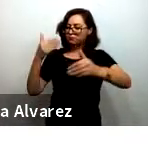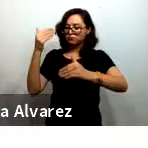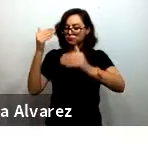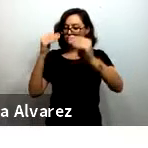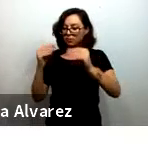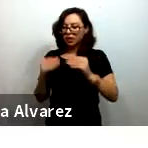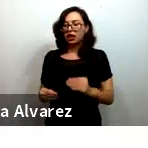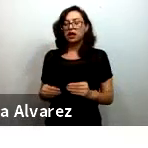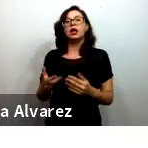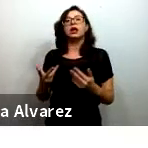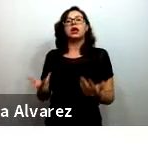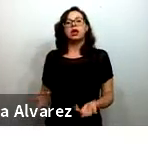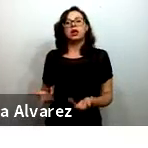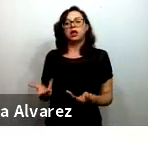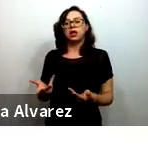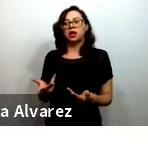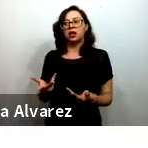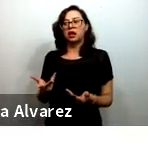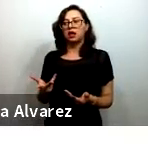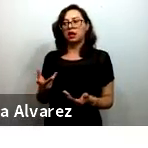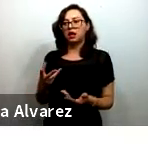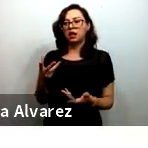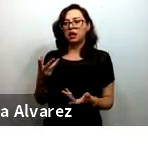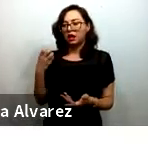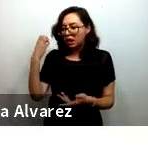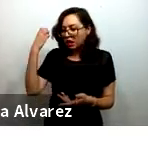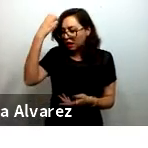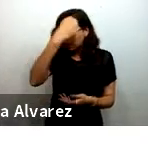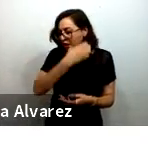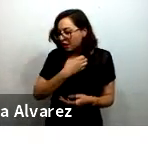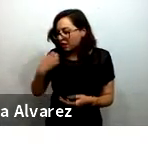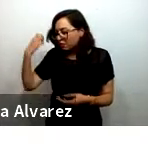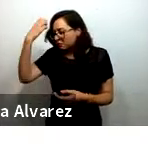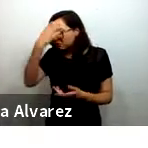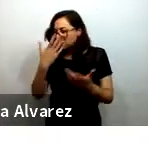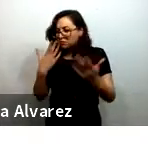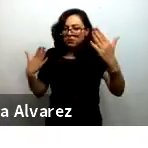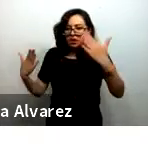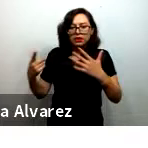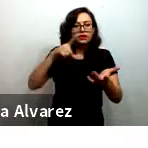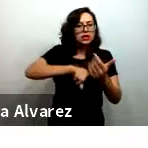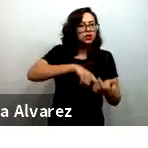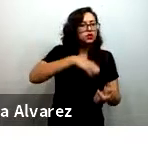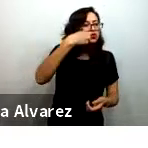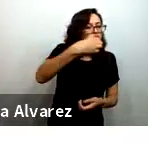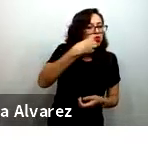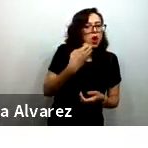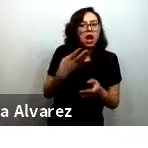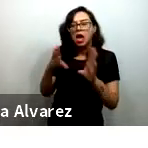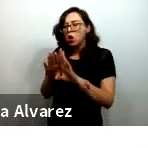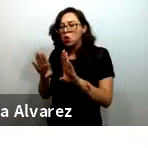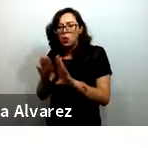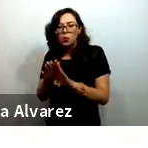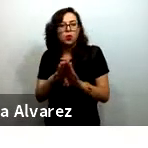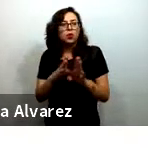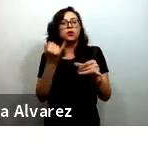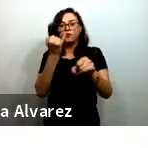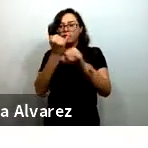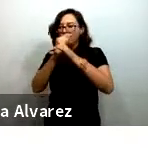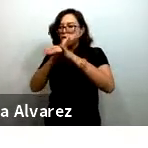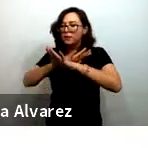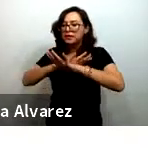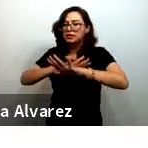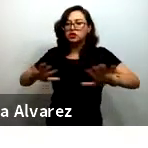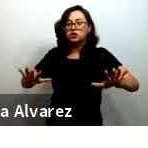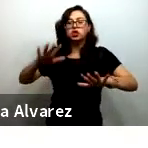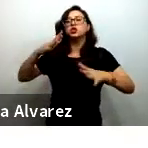implementar algunas evaluaciones que arrojen que se apliquen en la escuela y que arrojen información a las escuelas y a los tomadores